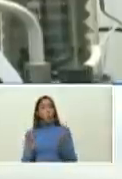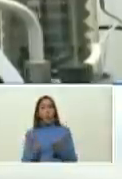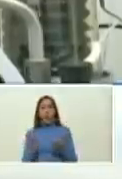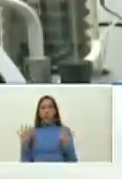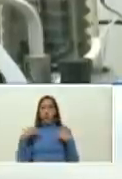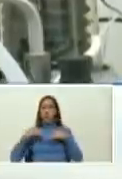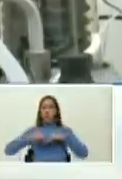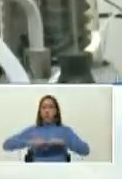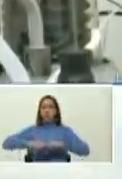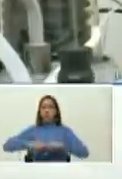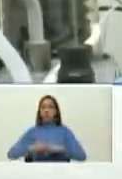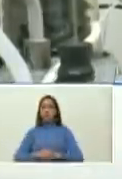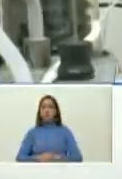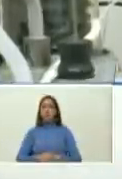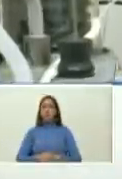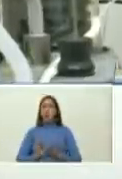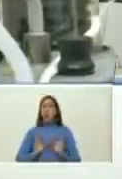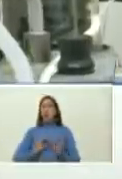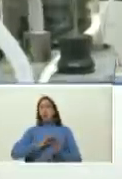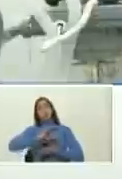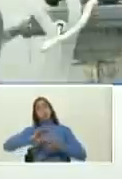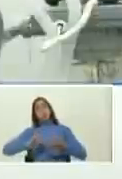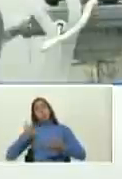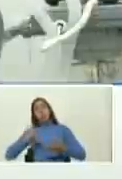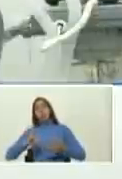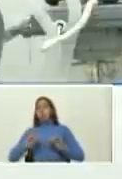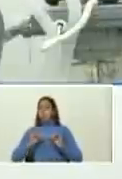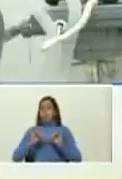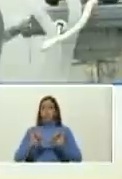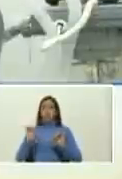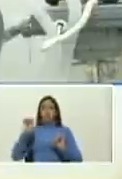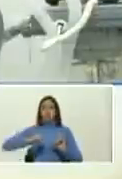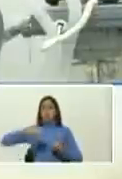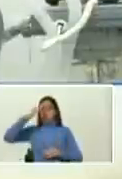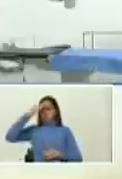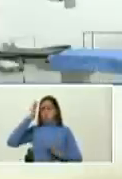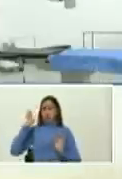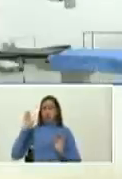a que tenemos problemas claro que seguimos teniendo problemas